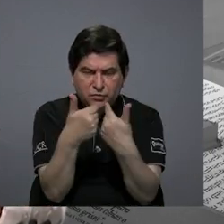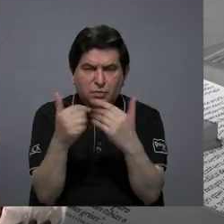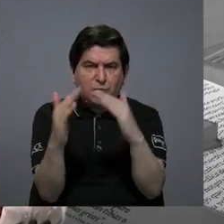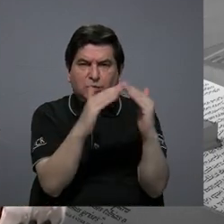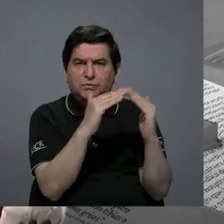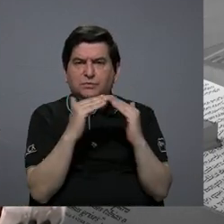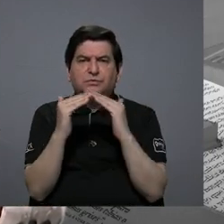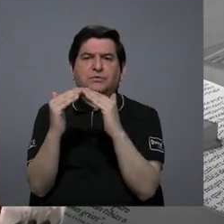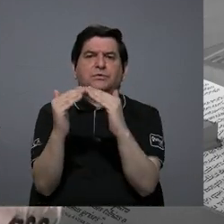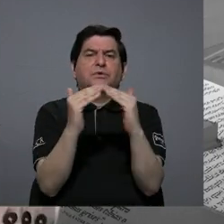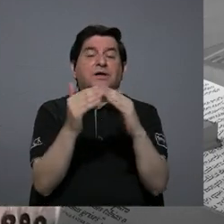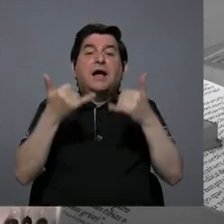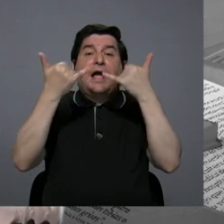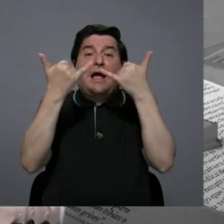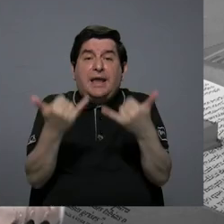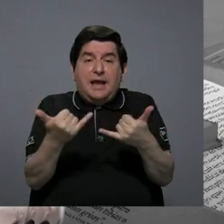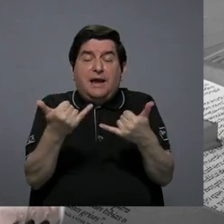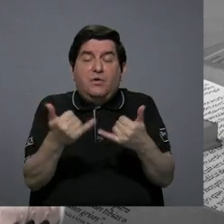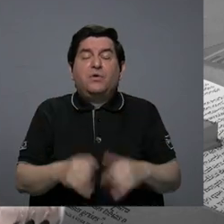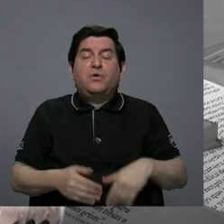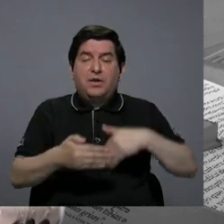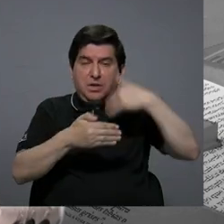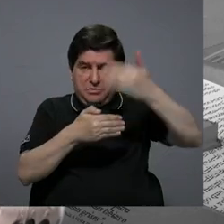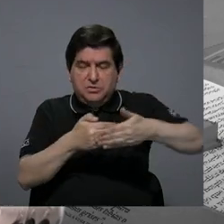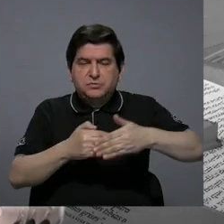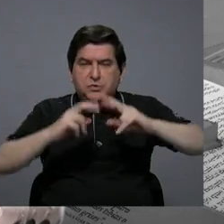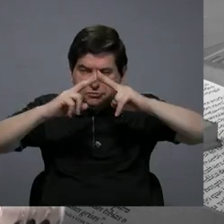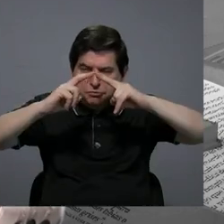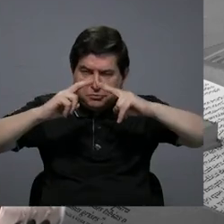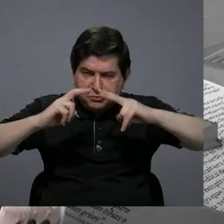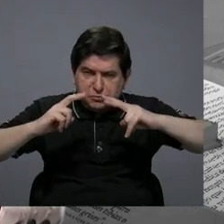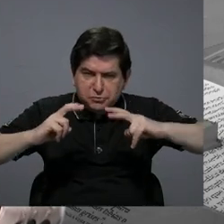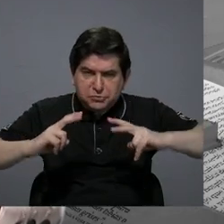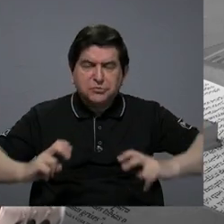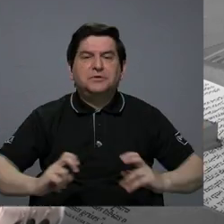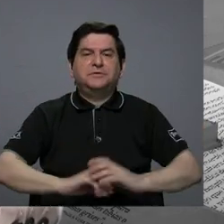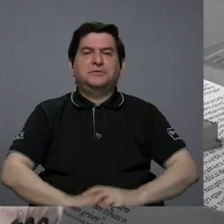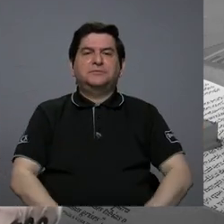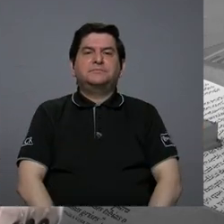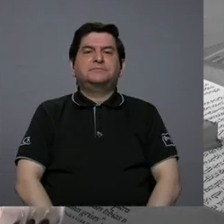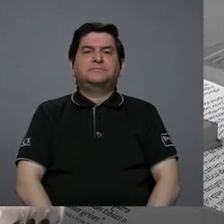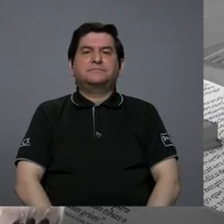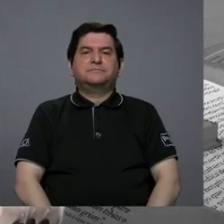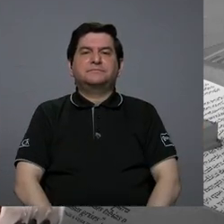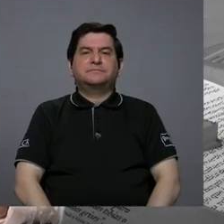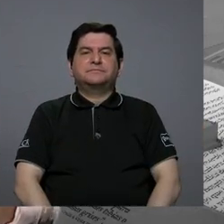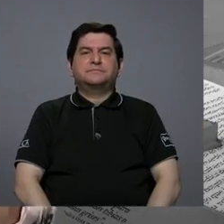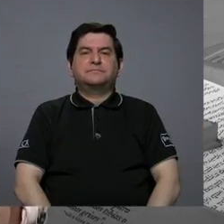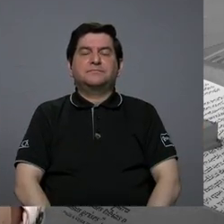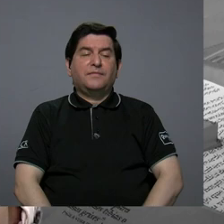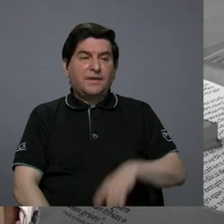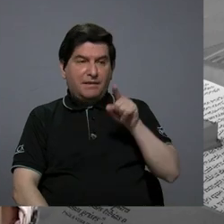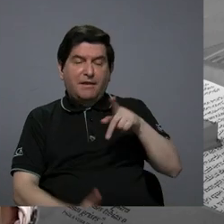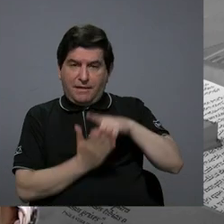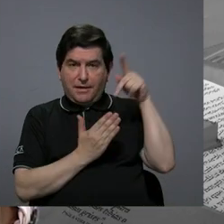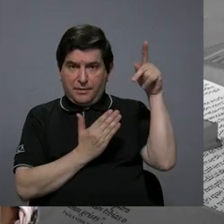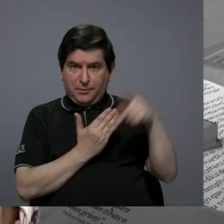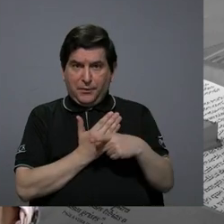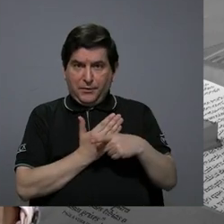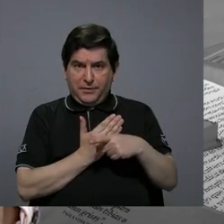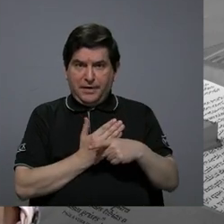de la población que ahora vamos a ahondar un poquito en ello y en el programa